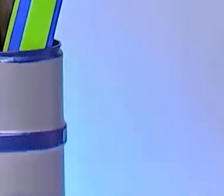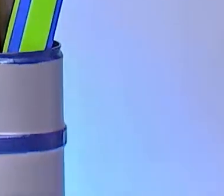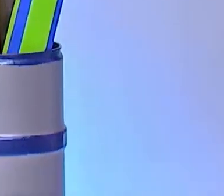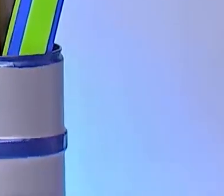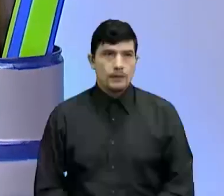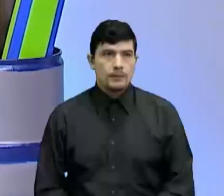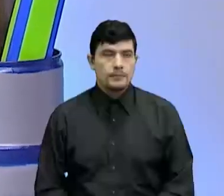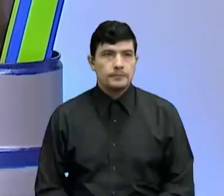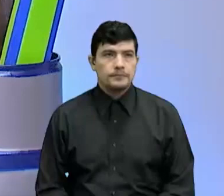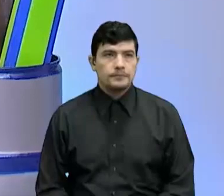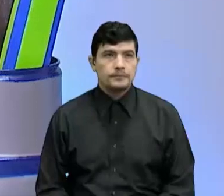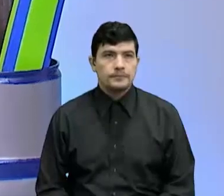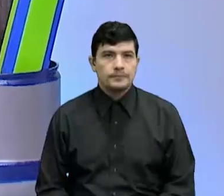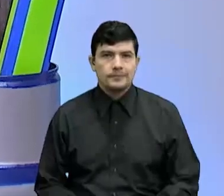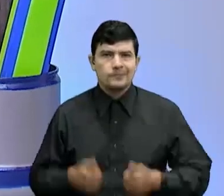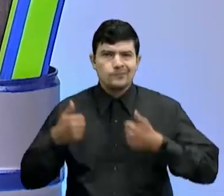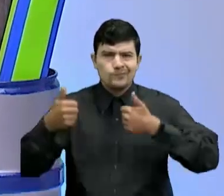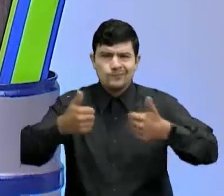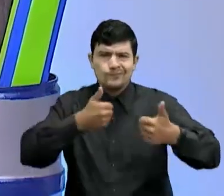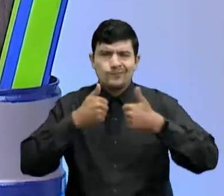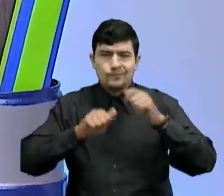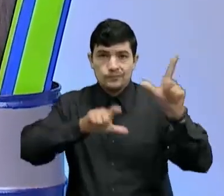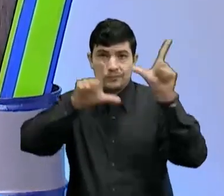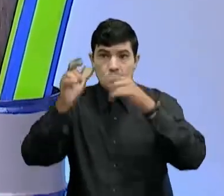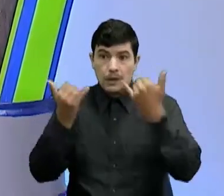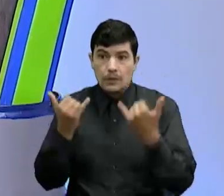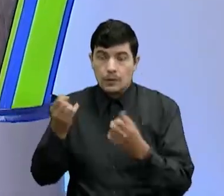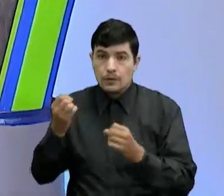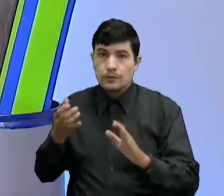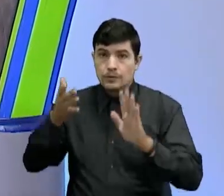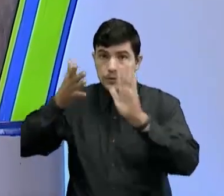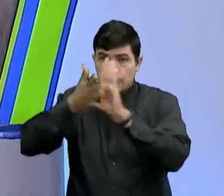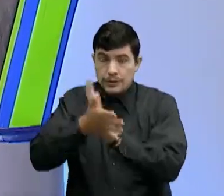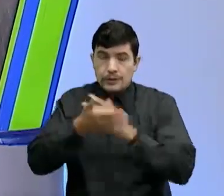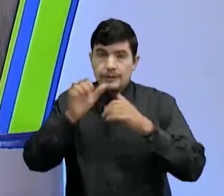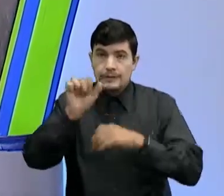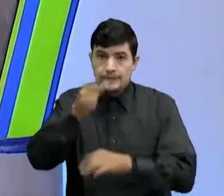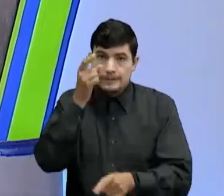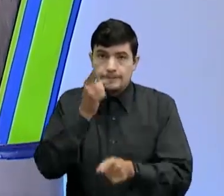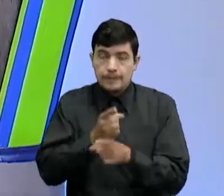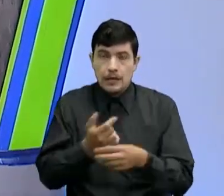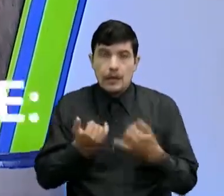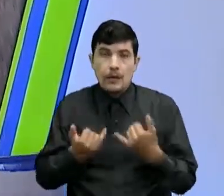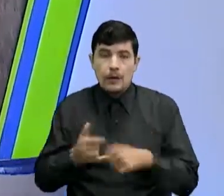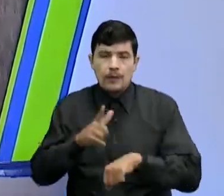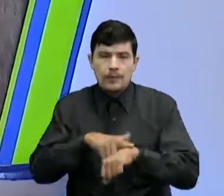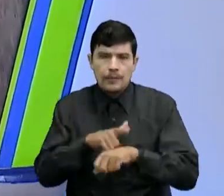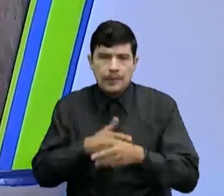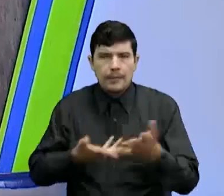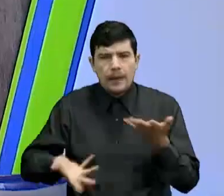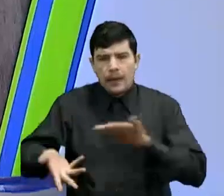Paran pan pan pan pan Muy bien chiquillos Les cuento Que a continuación Vamos a hacer las cosas Un poquito al